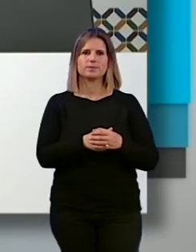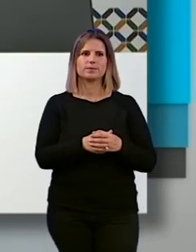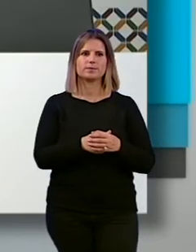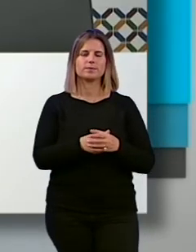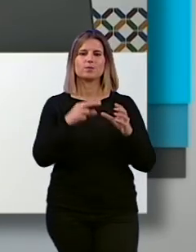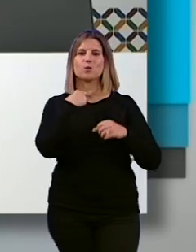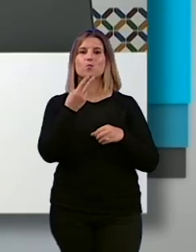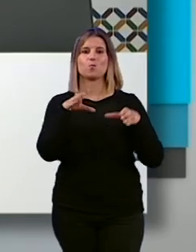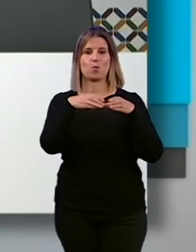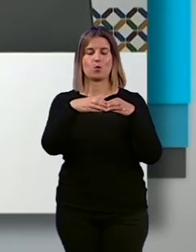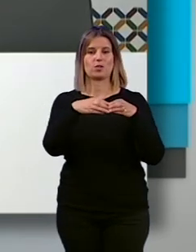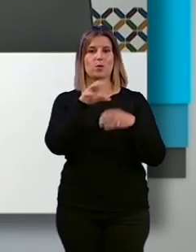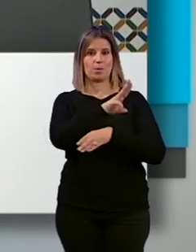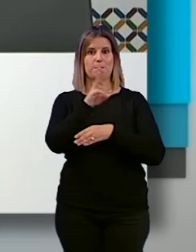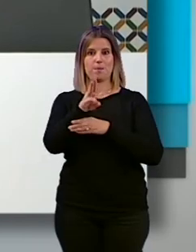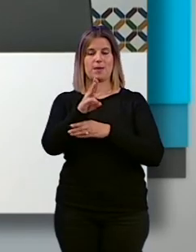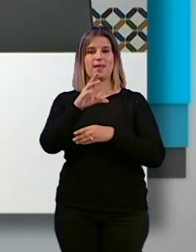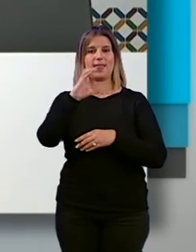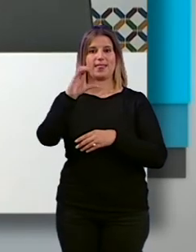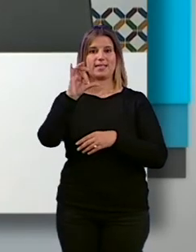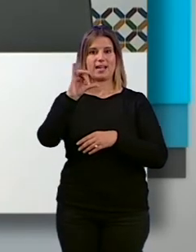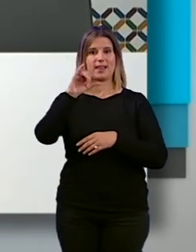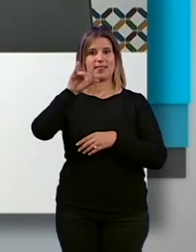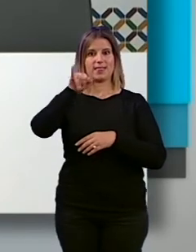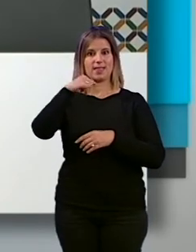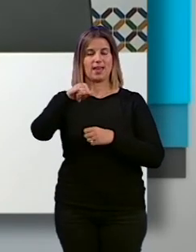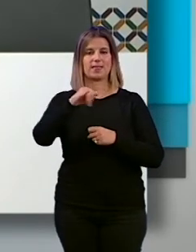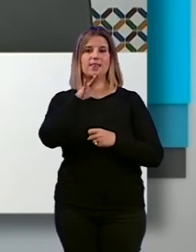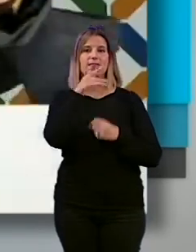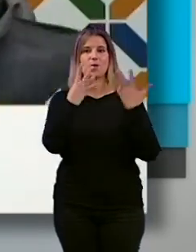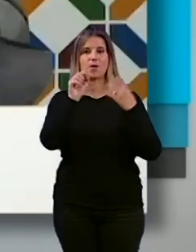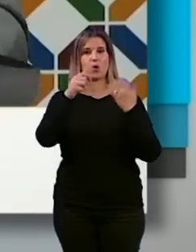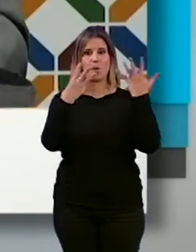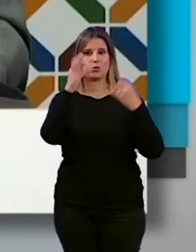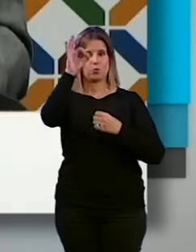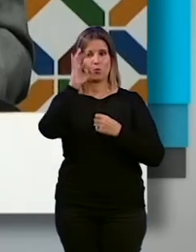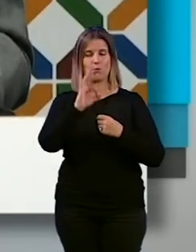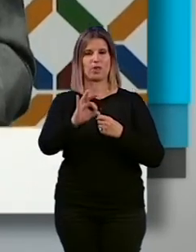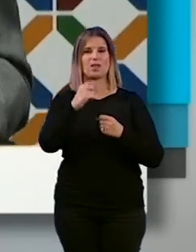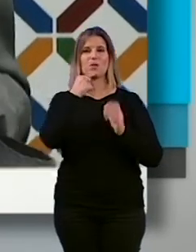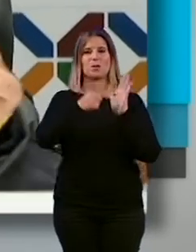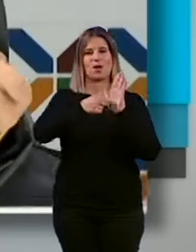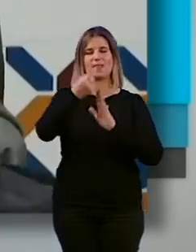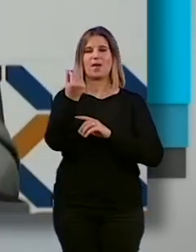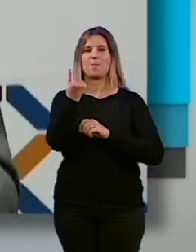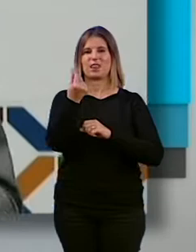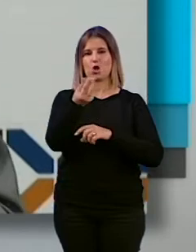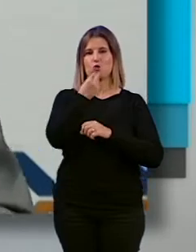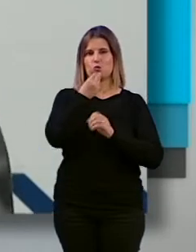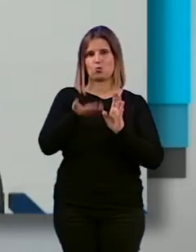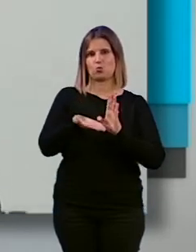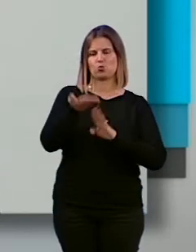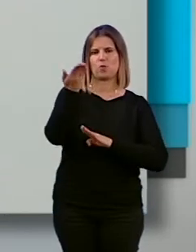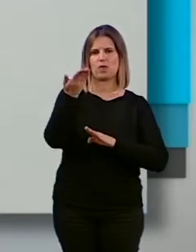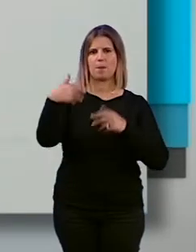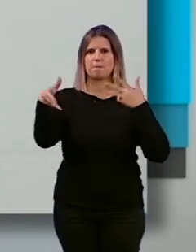El portavoz del Grupo Municipal del PP, César Díaz, ha expuesto que tras la subida del 9,8% del índice de precios al consumo en el mes de marzo, que puede